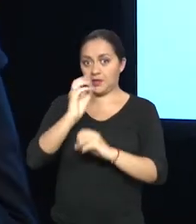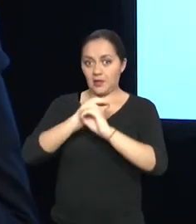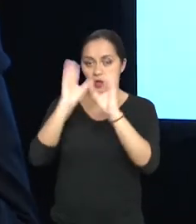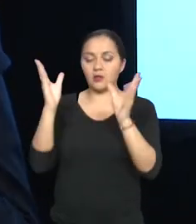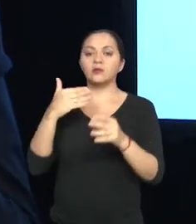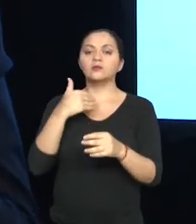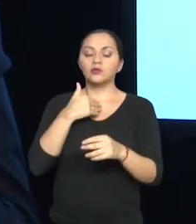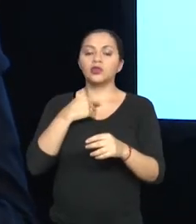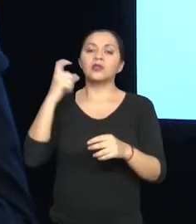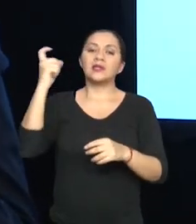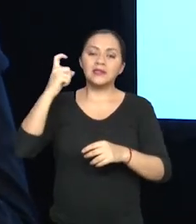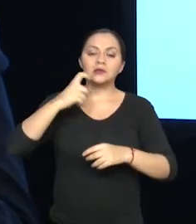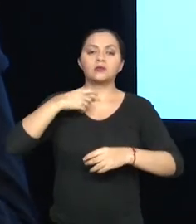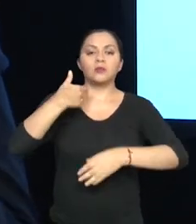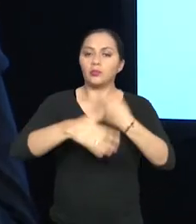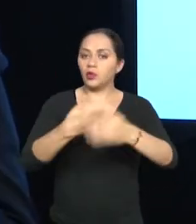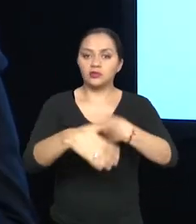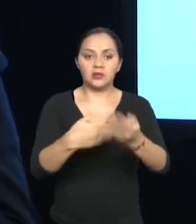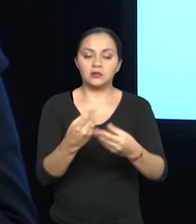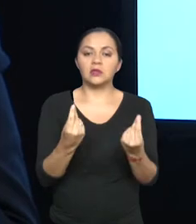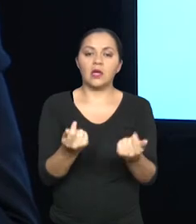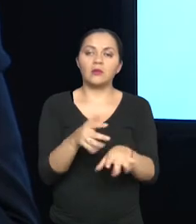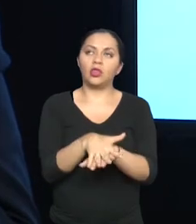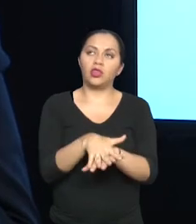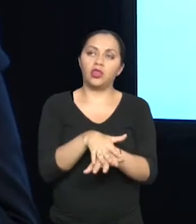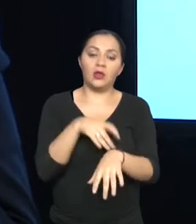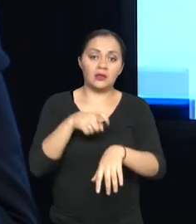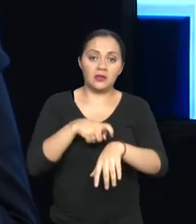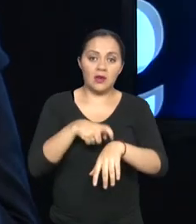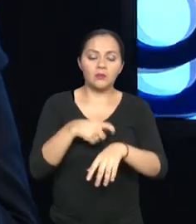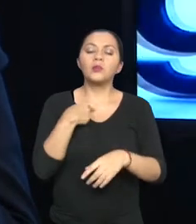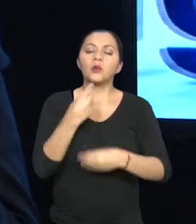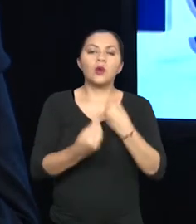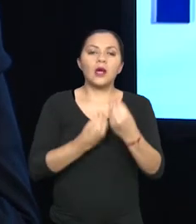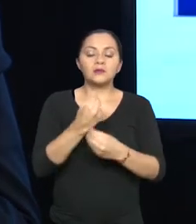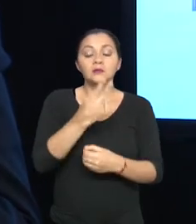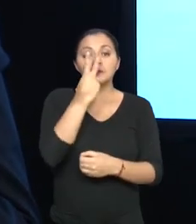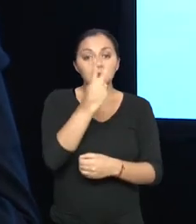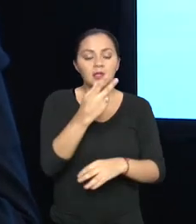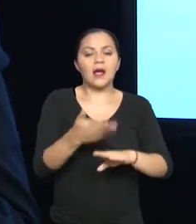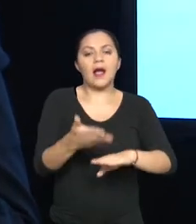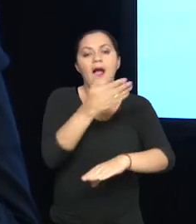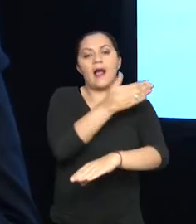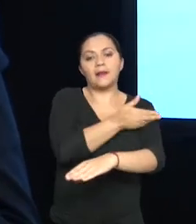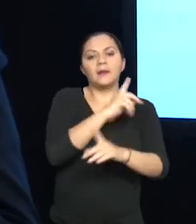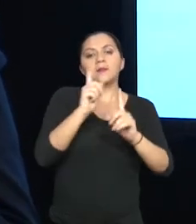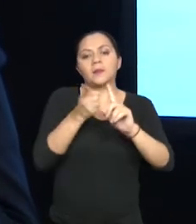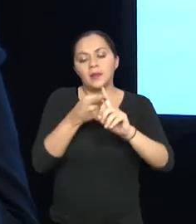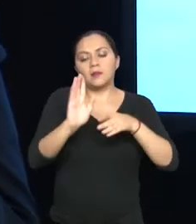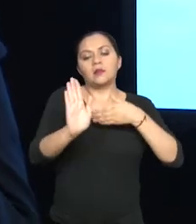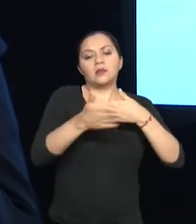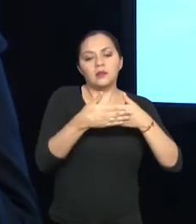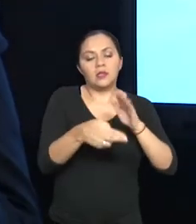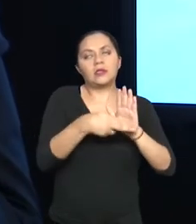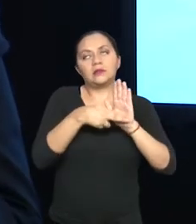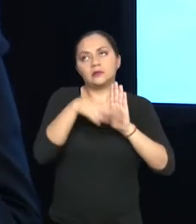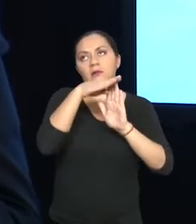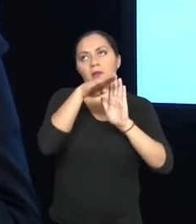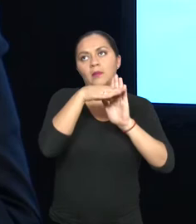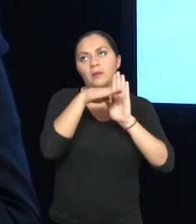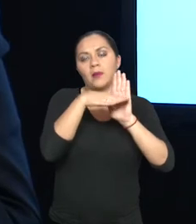dar agilidad en el proceso durante mucho tiempo, principalmente antes teníamos que reunir ciertos requisitos,